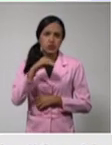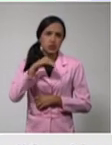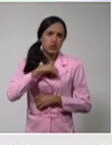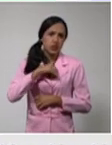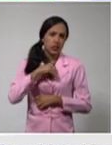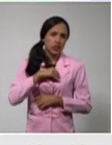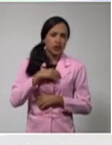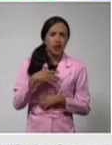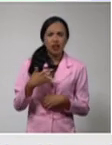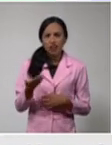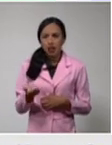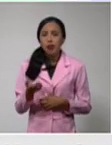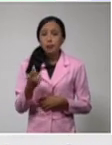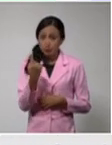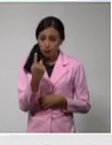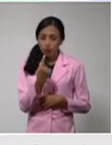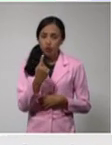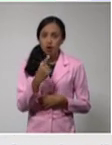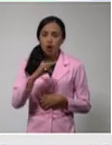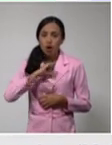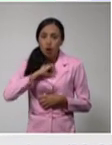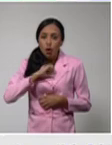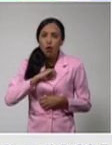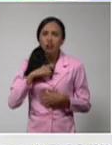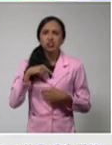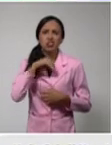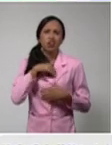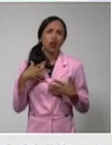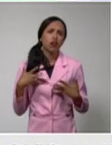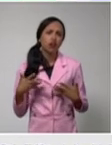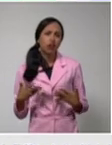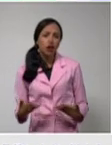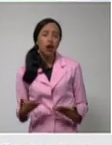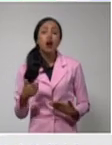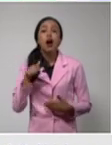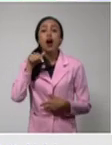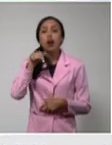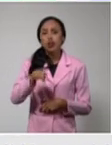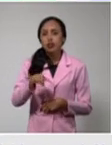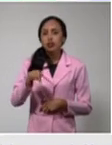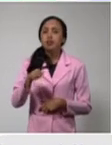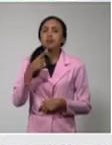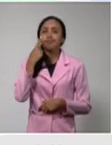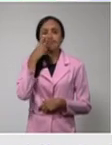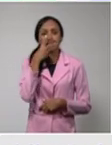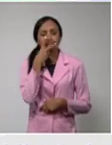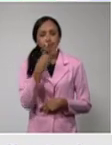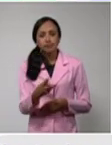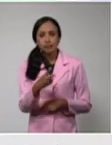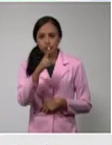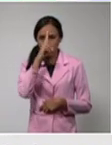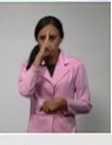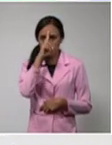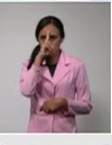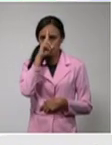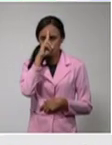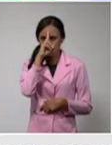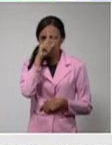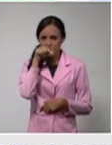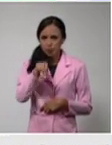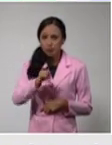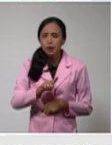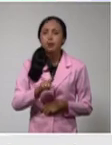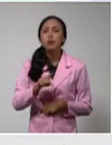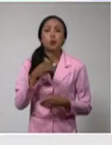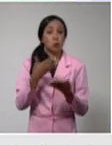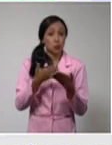tos y decaimiento, se valoró en el área de salud, se hizo el test, se hizo el diagnóstico, se ingresó.